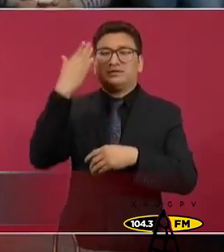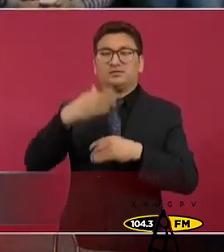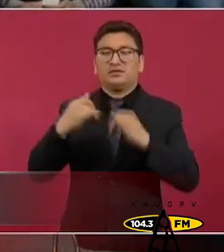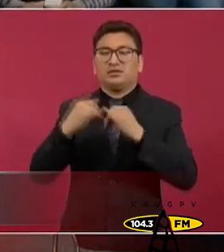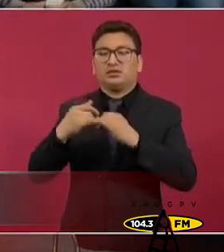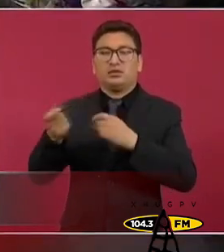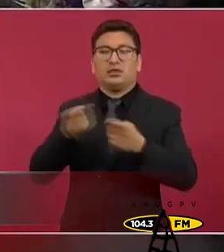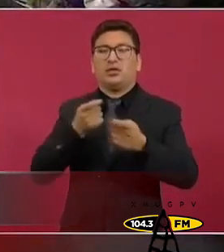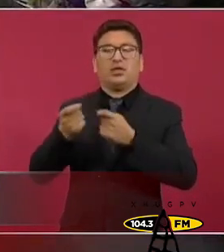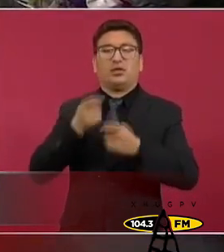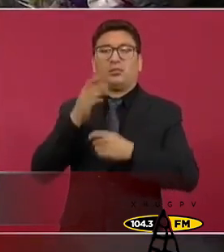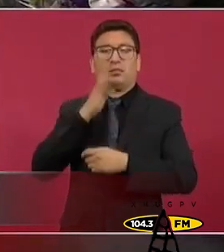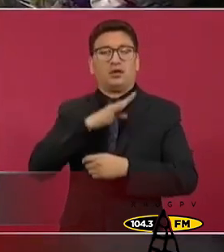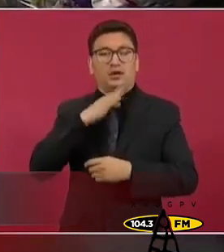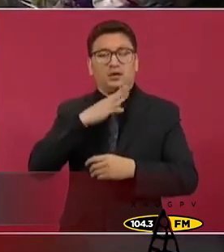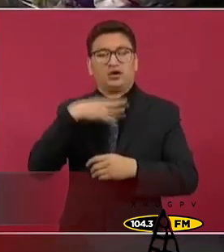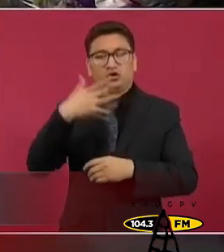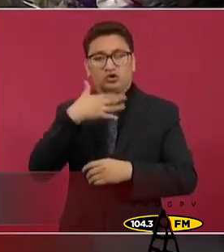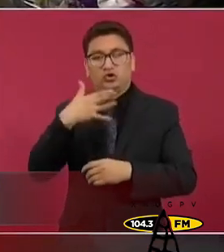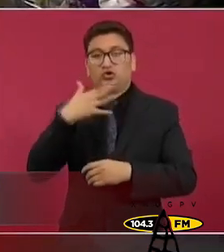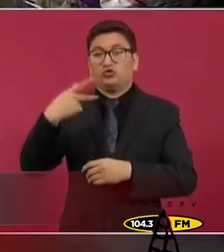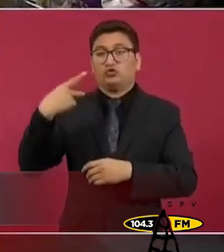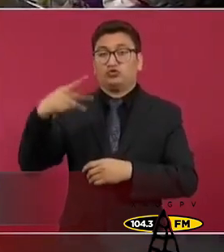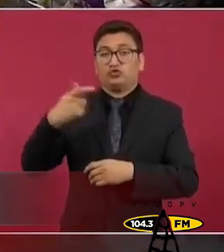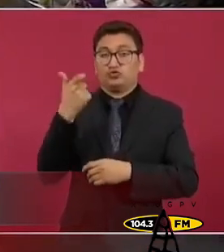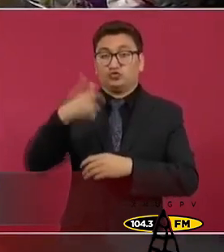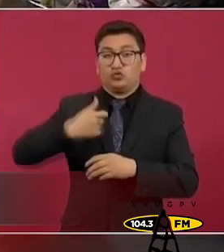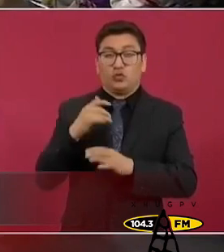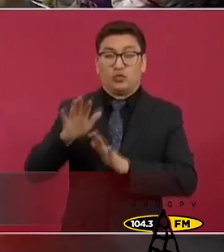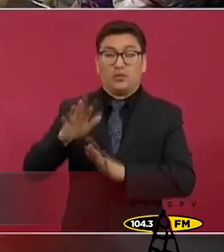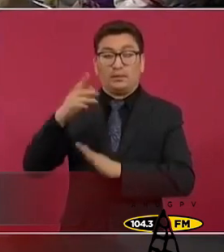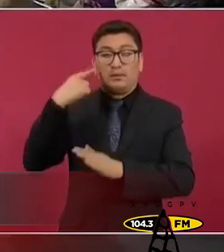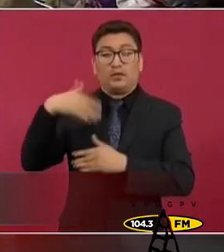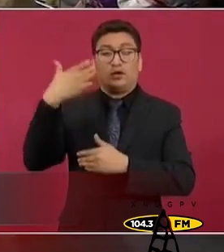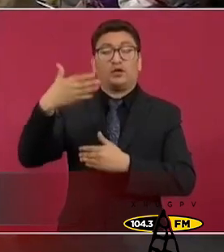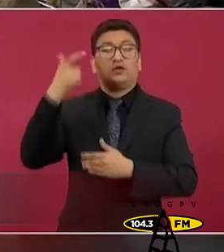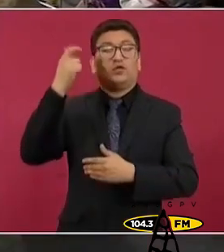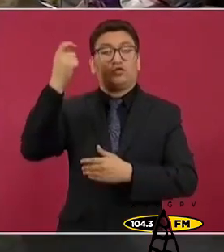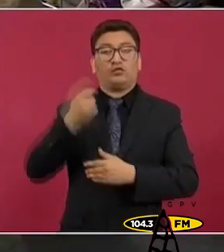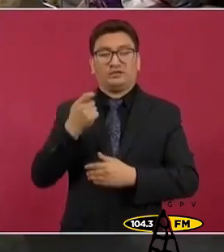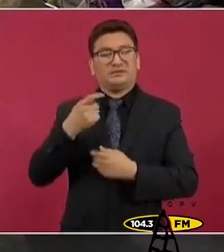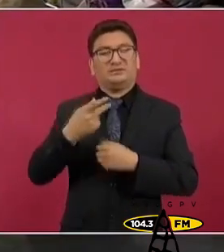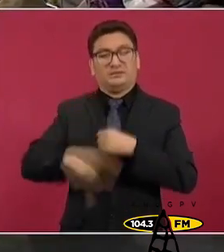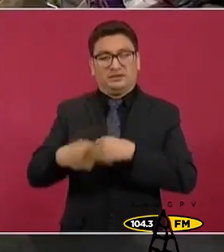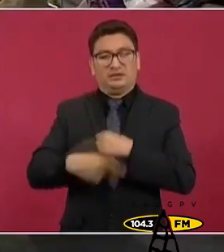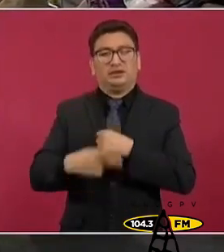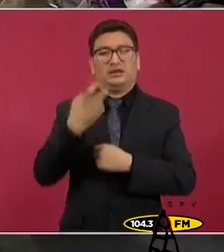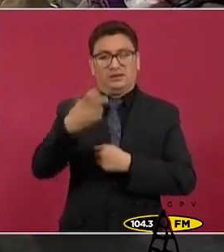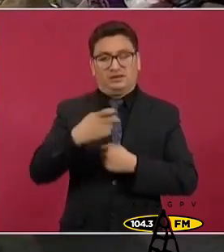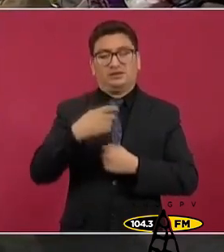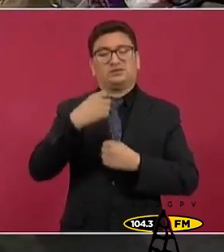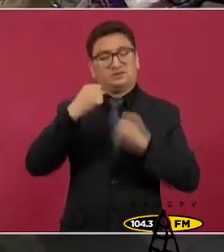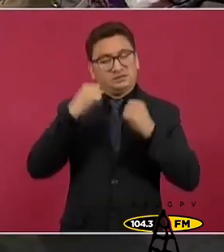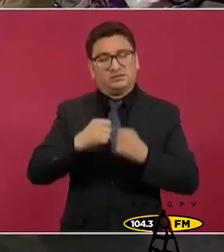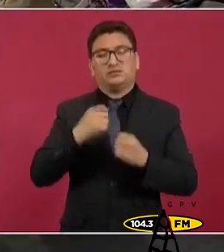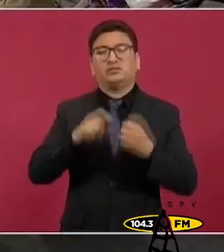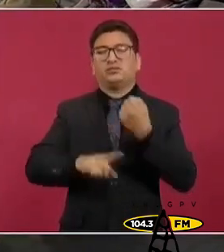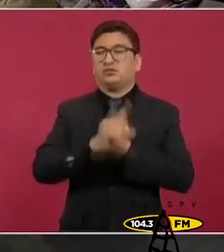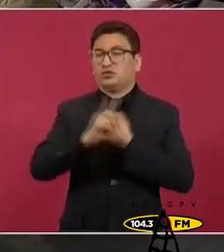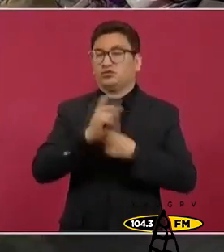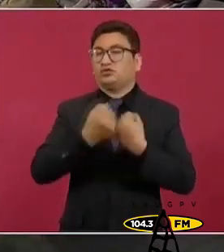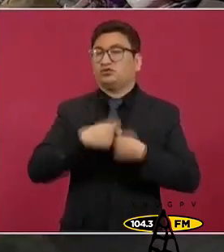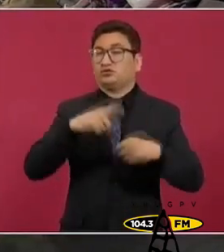pensión por los manos malejos, impunes, que han hecho que sus aportaciones, bueno, estén en riesgo.